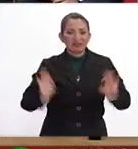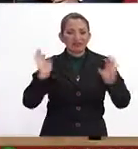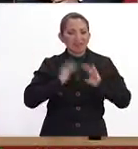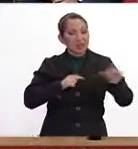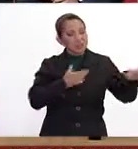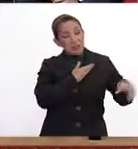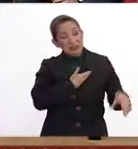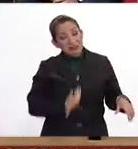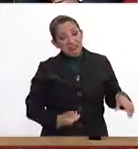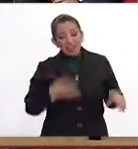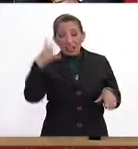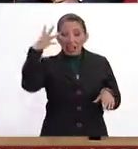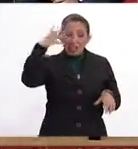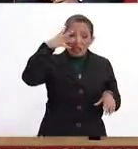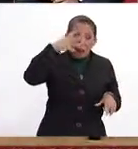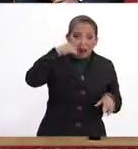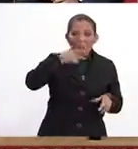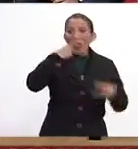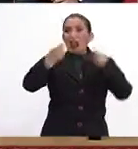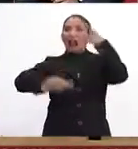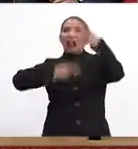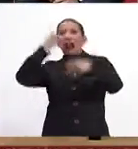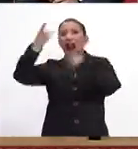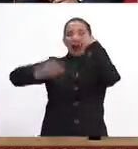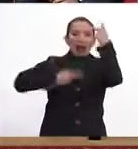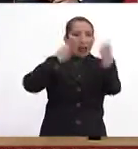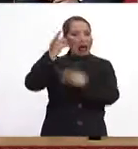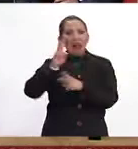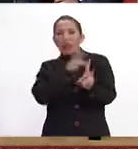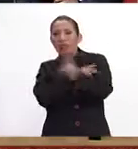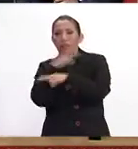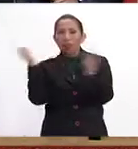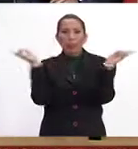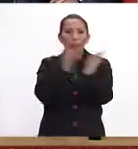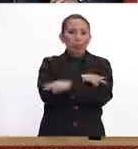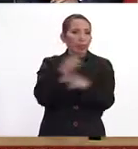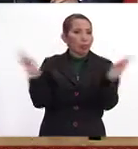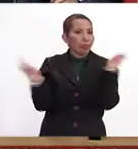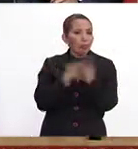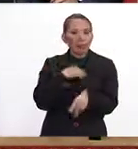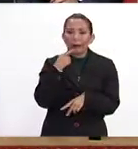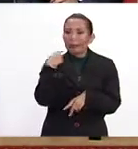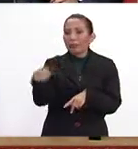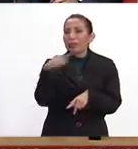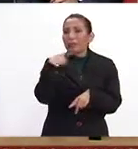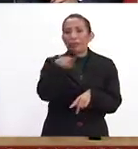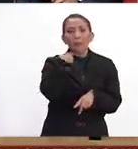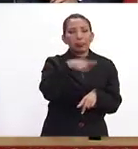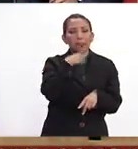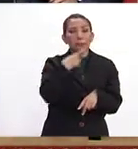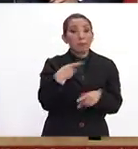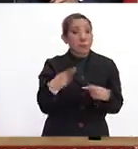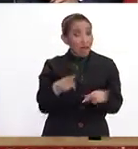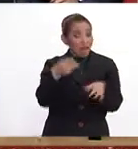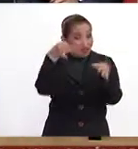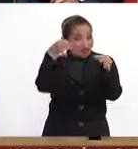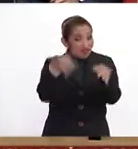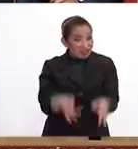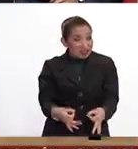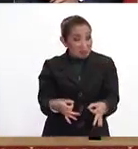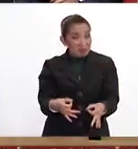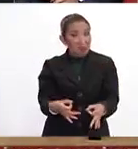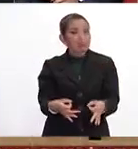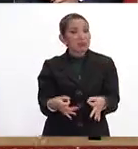presidente de aquel lado que habla mucho, dice mucho, tiene muchas órdenes ejecutivas, pero que en la práctica